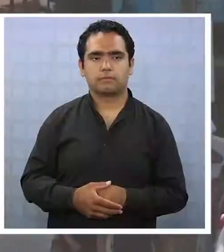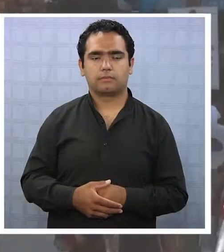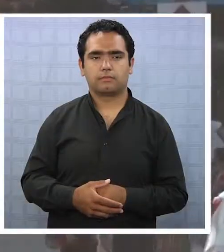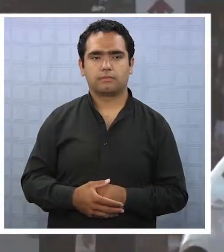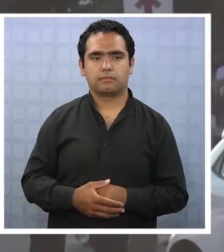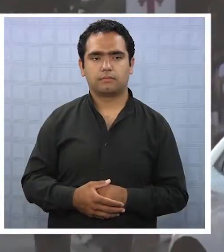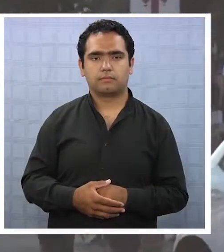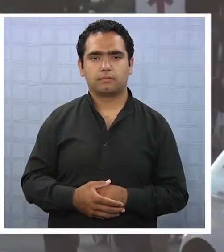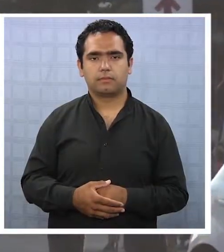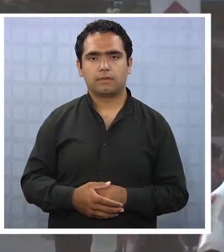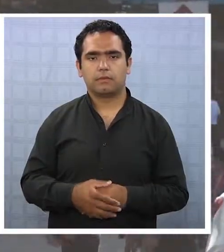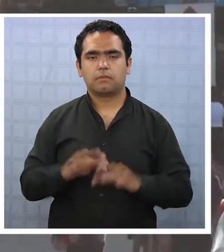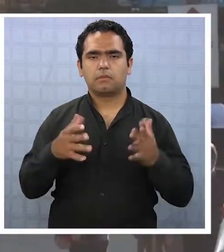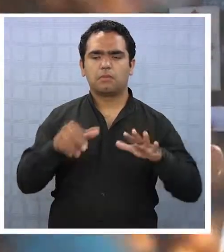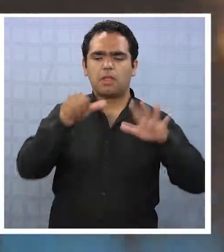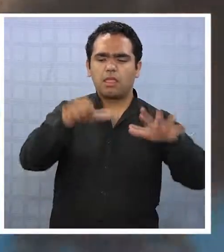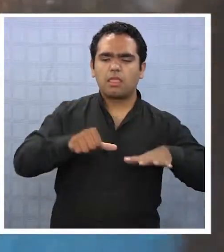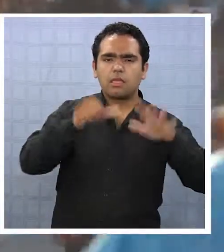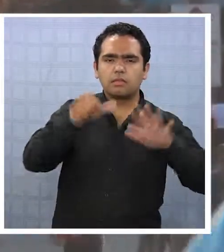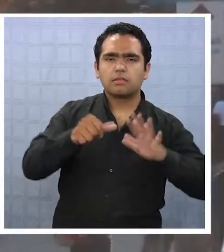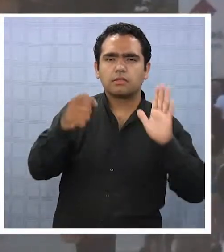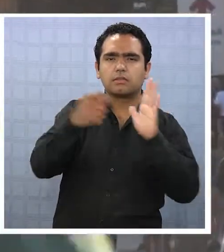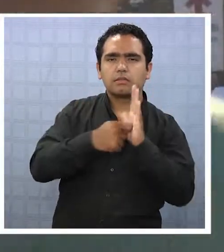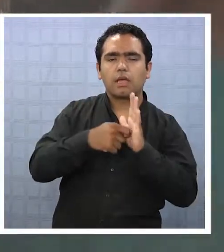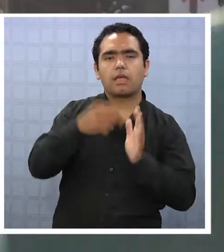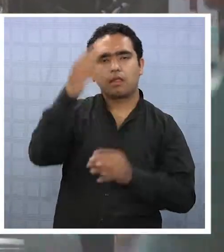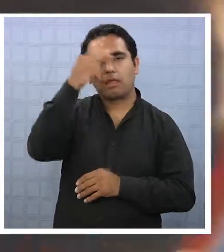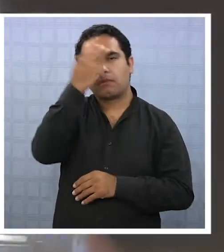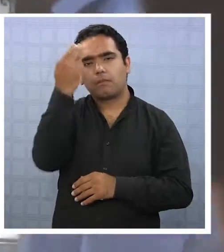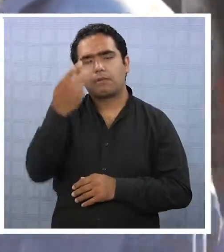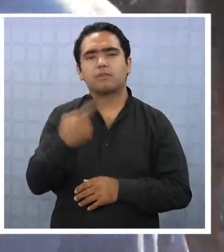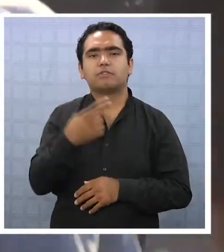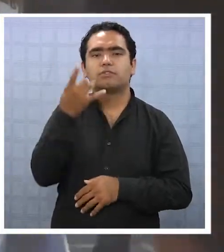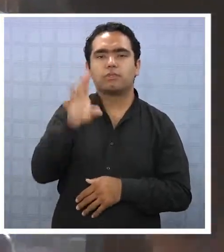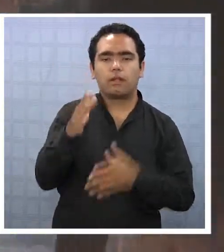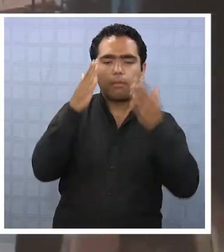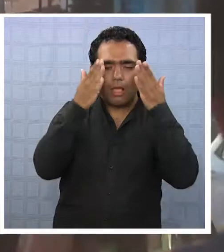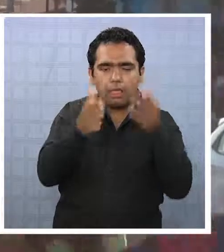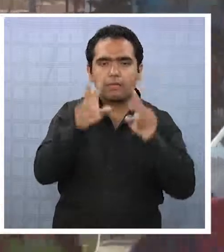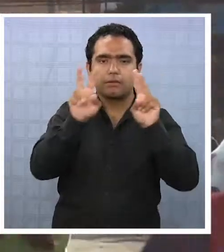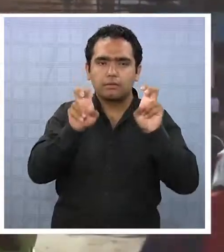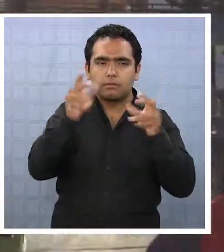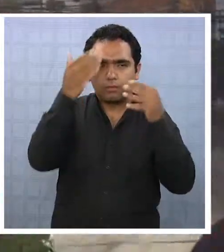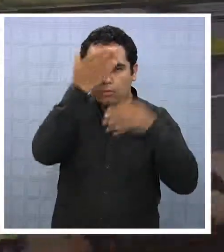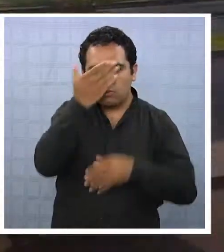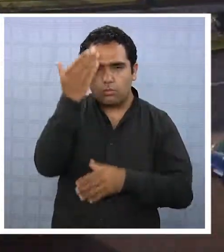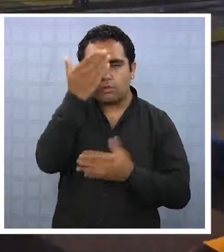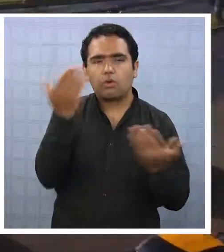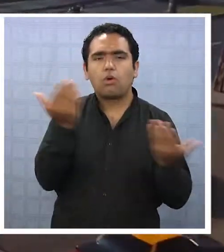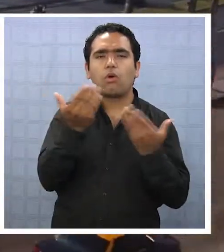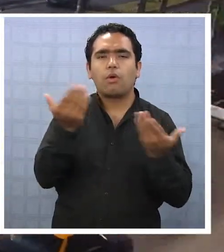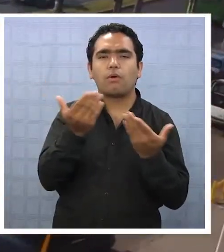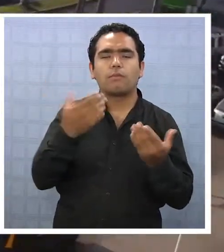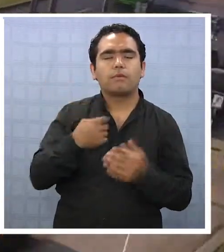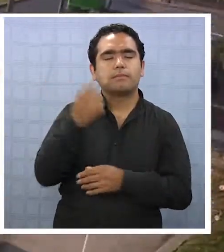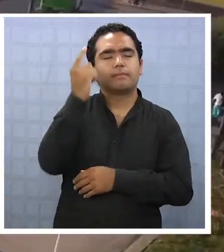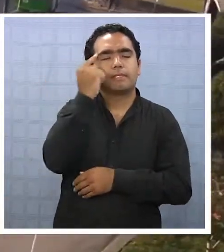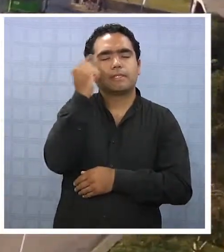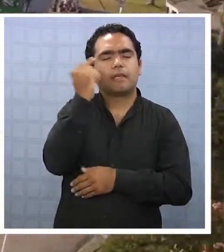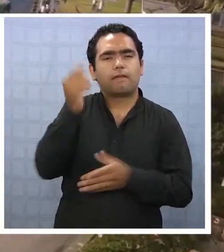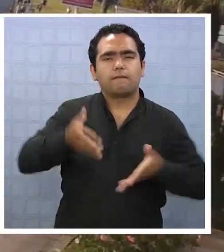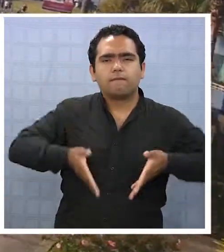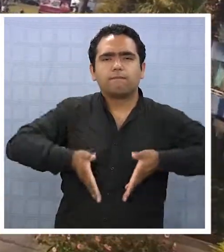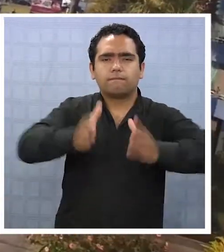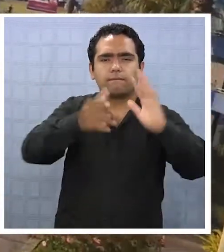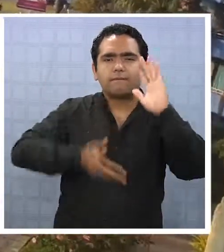Desde el 16 de marzo no ha sido otra la preocupación en Iquique que encontrar la mejor manera para evacuar rápidamente en